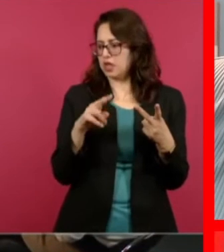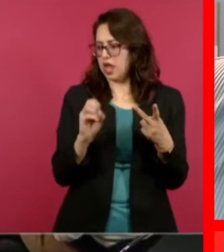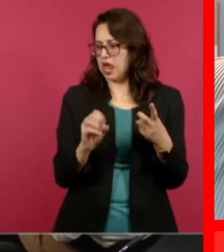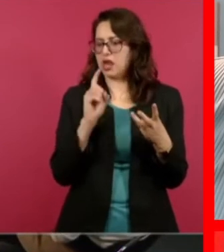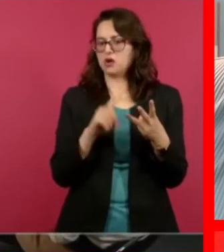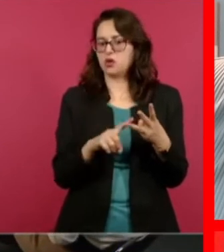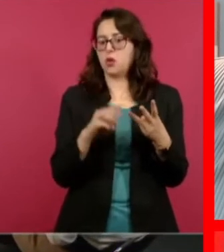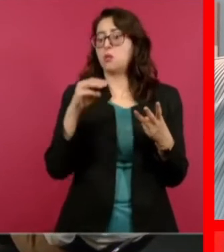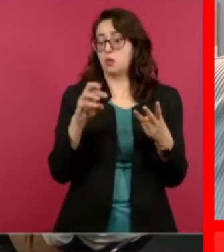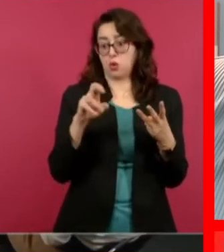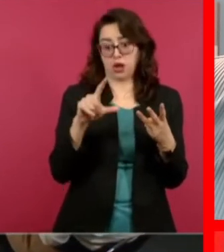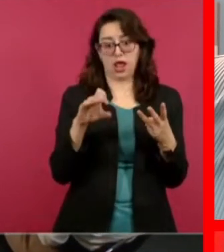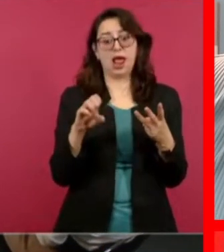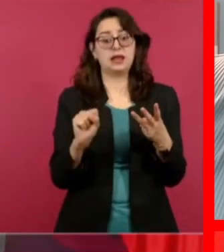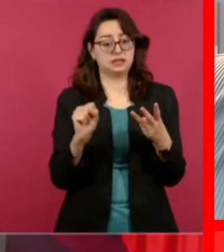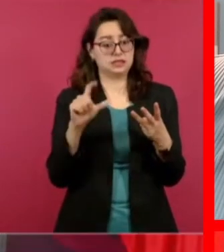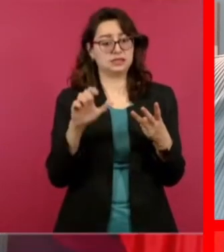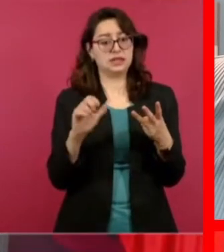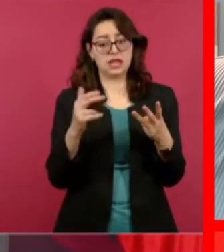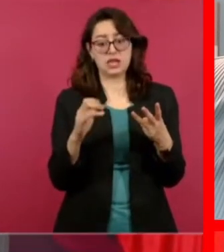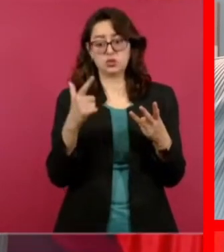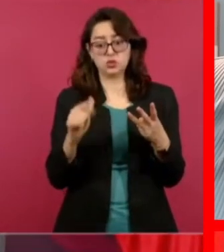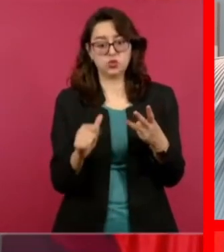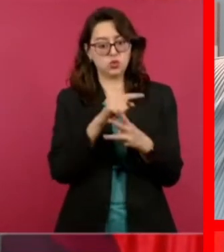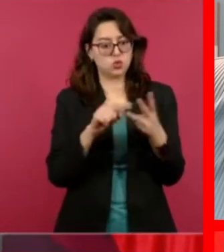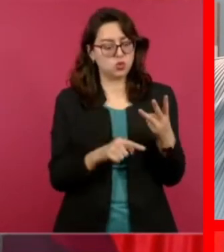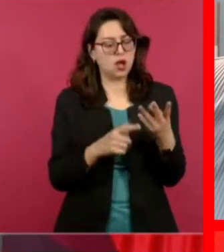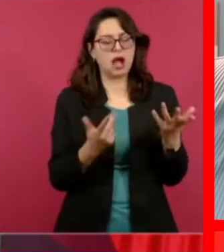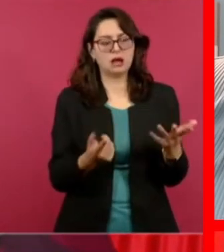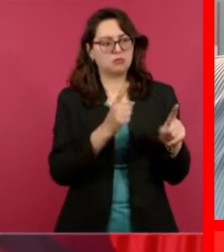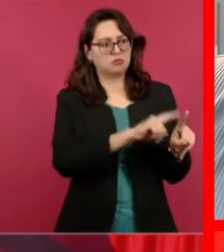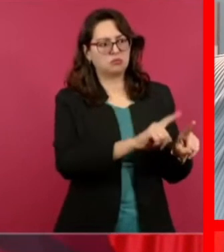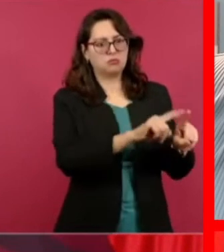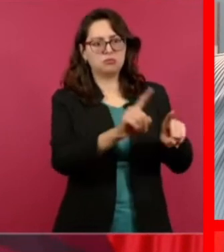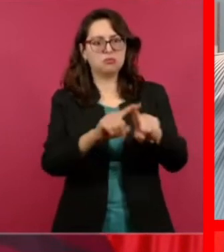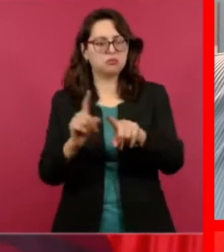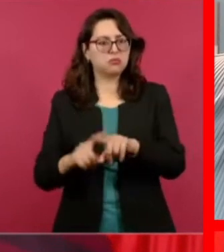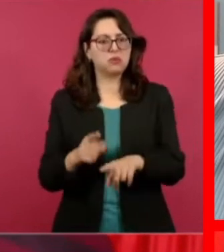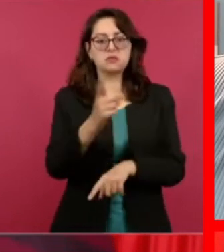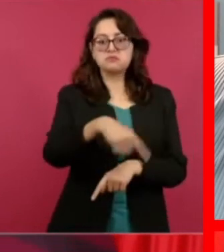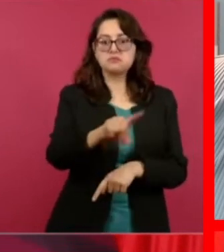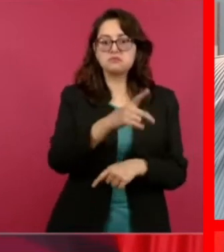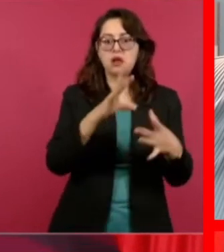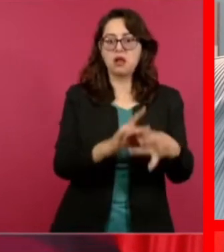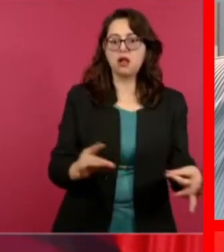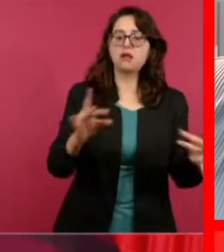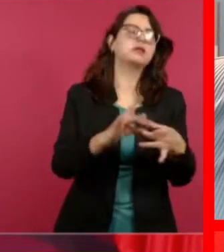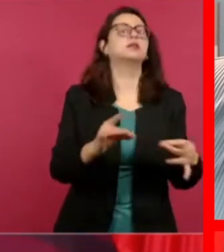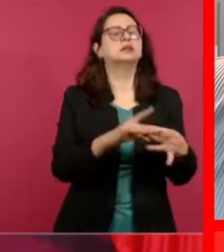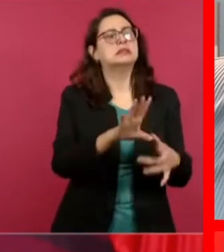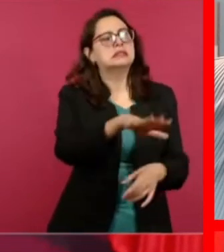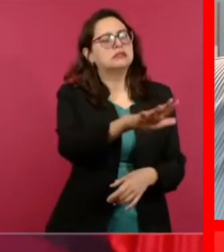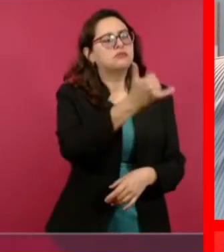que ni siquiera conocen frontera